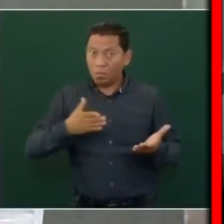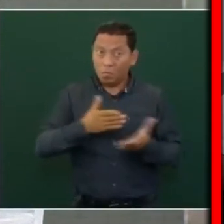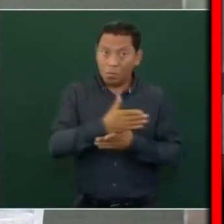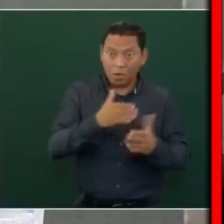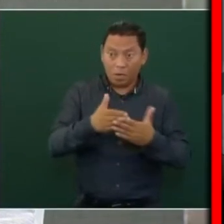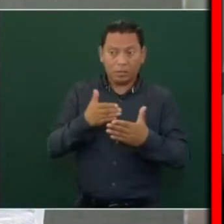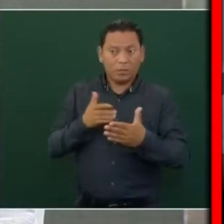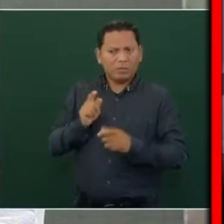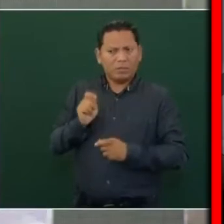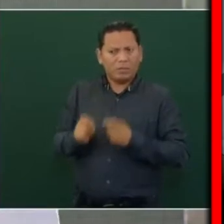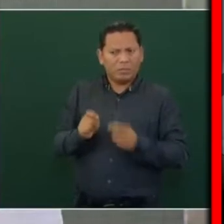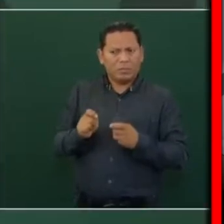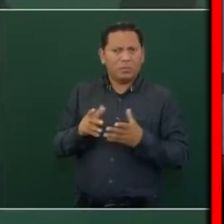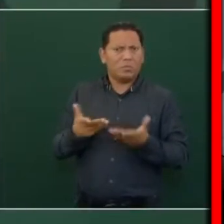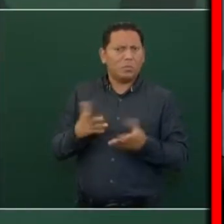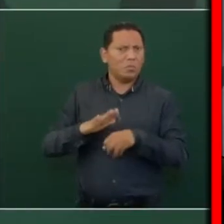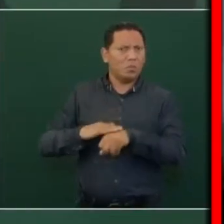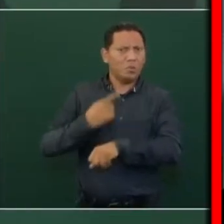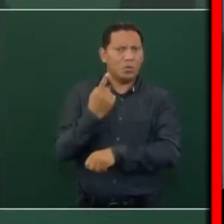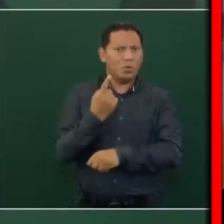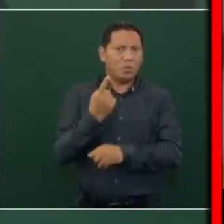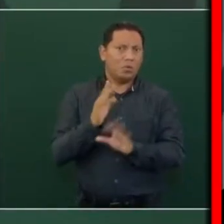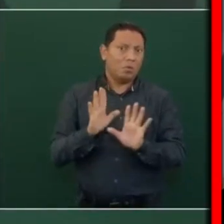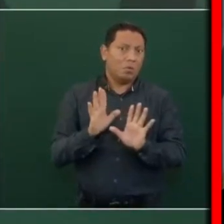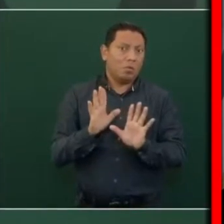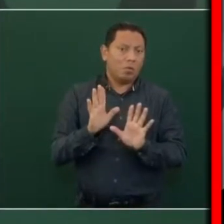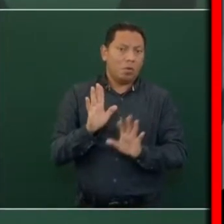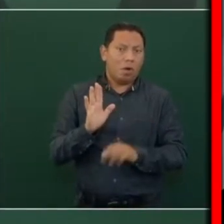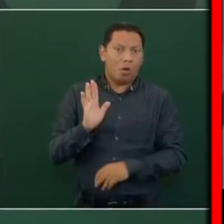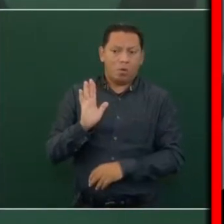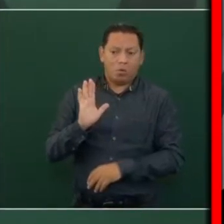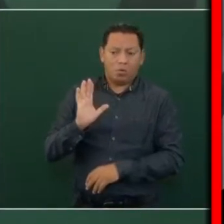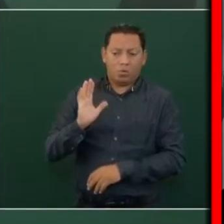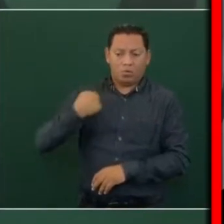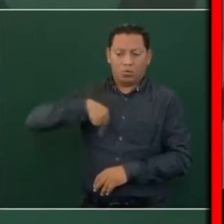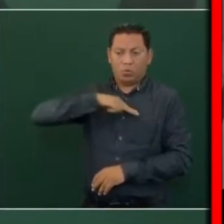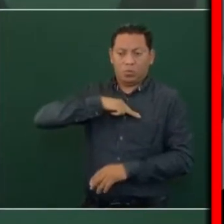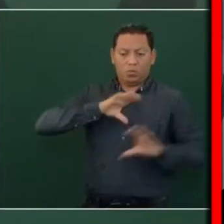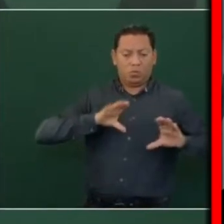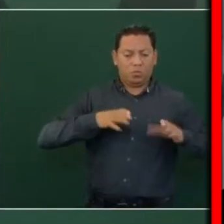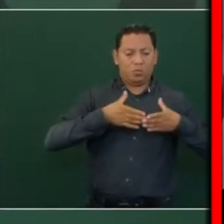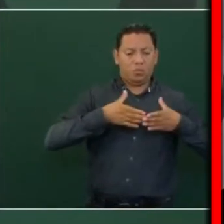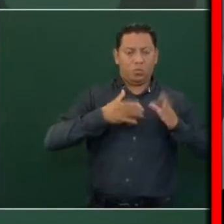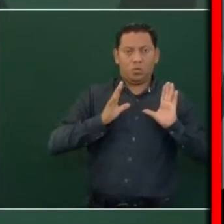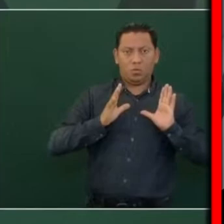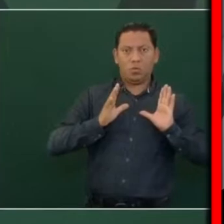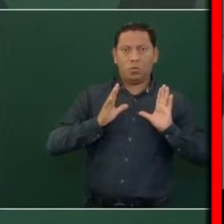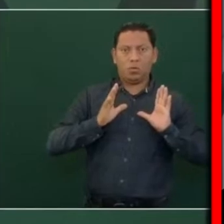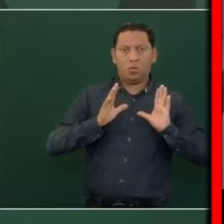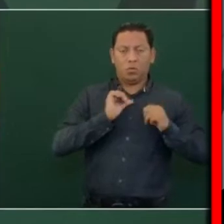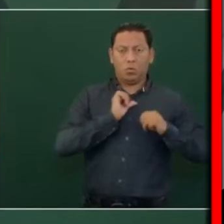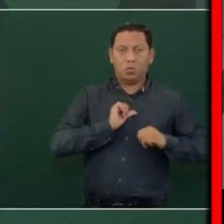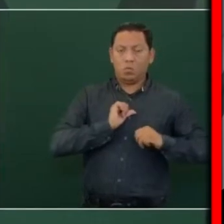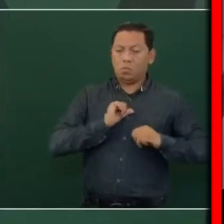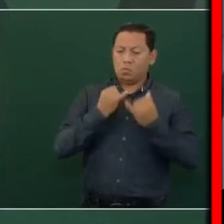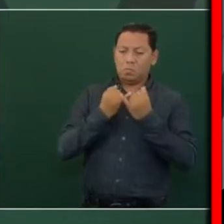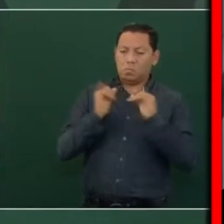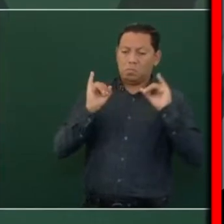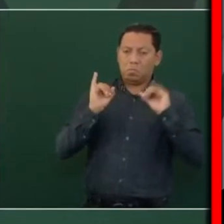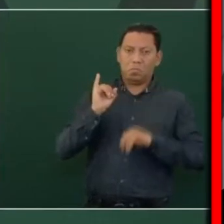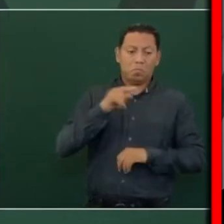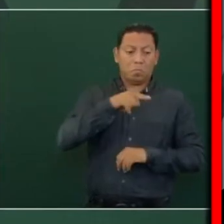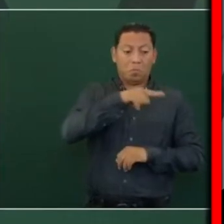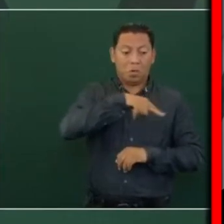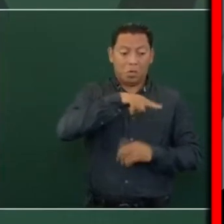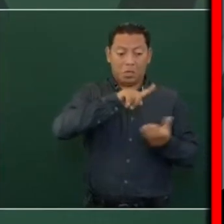nosotros somos autónomos, somos independientes y si hay corrupción